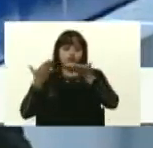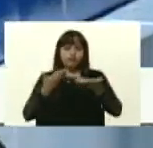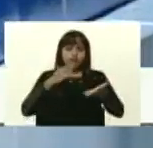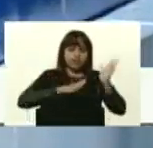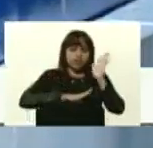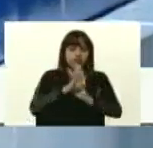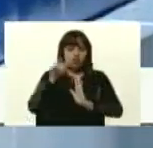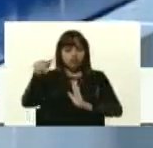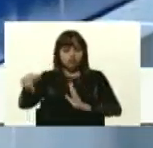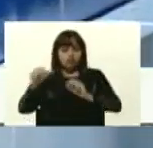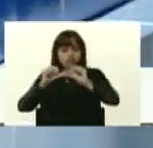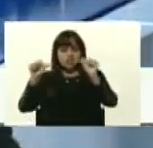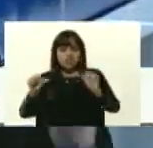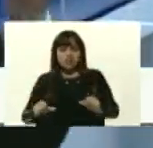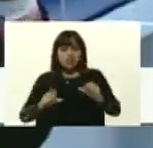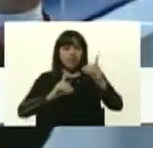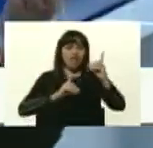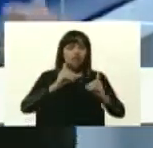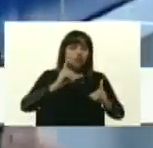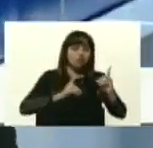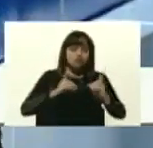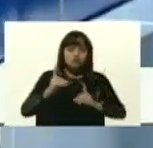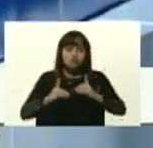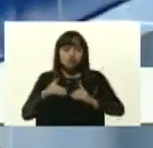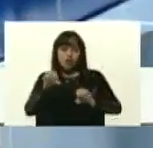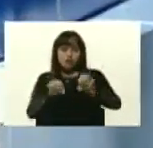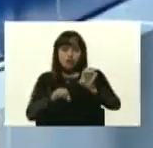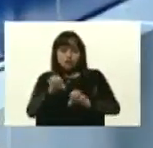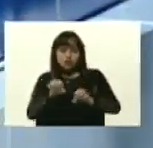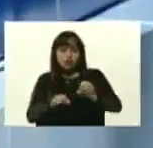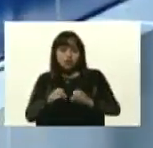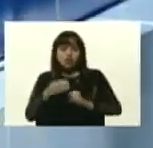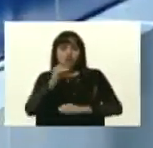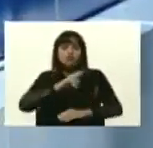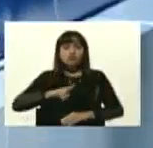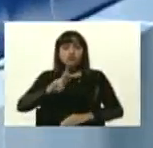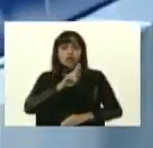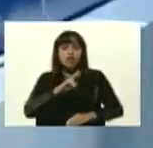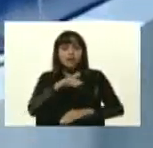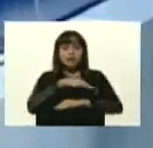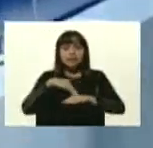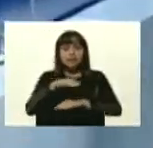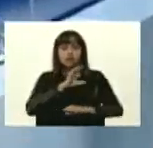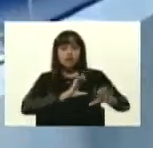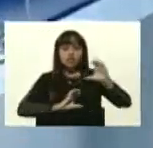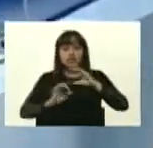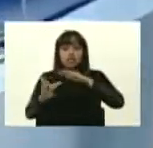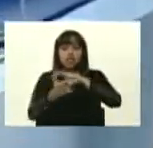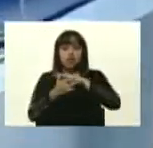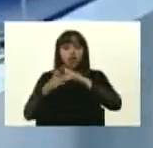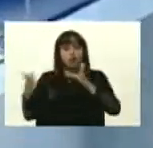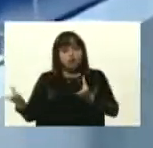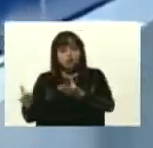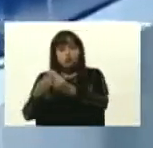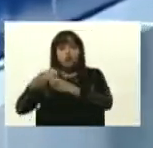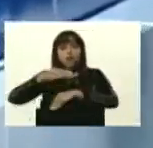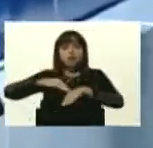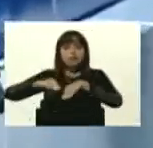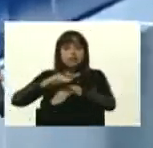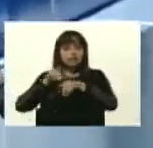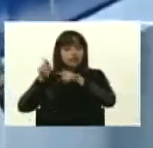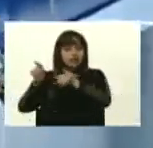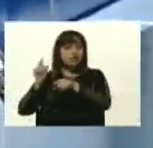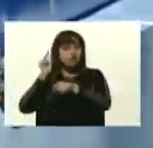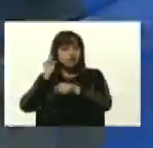desarrollo del sistema de diagnóstico a través del Ministerio de Ciencia y Tecnología y de la ministra Gabriela Jiménez a través del CODECI